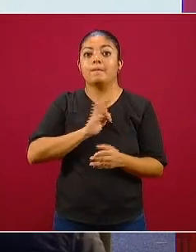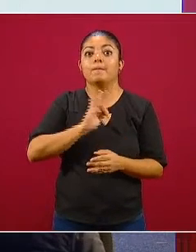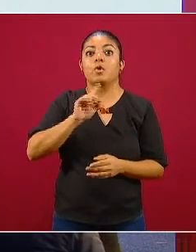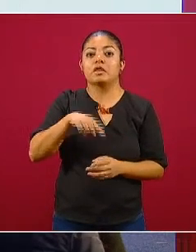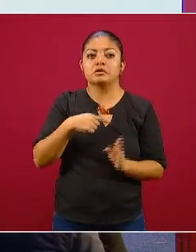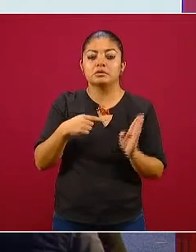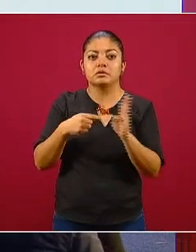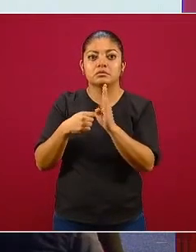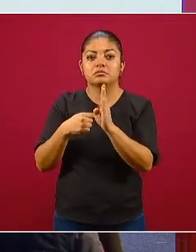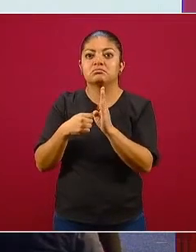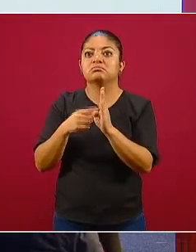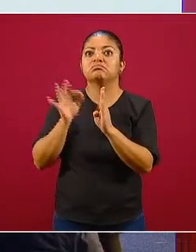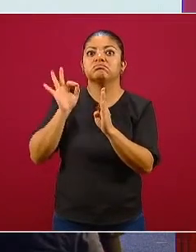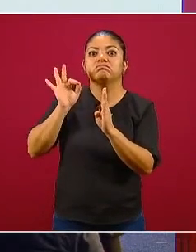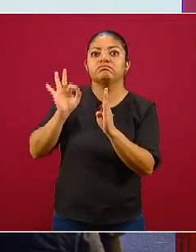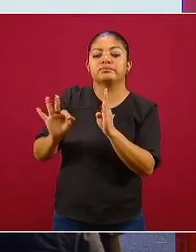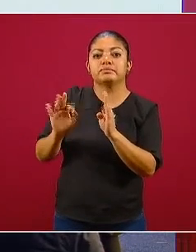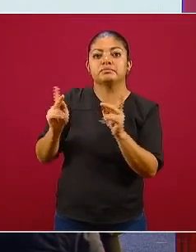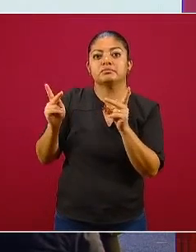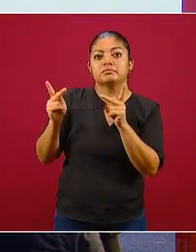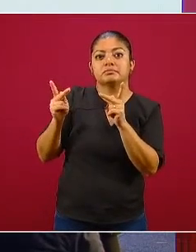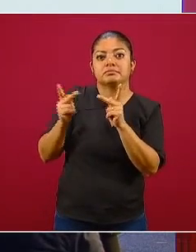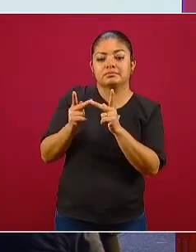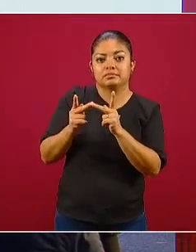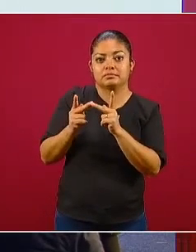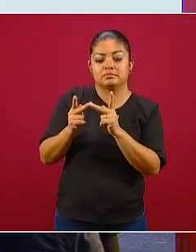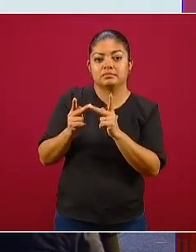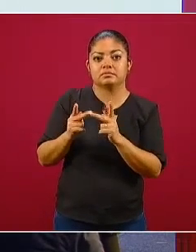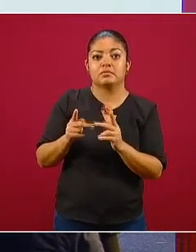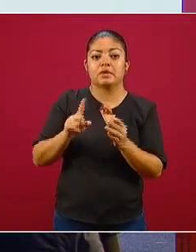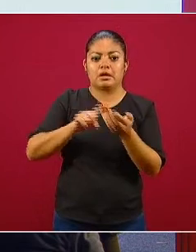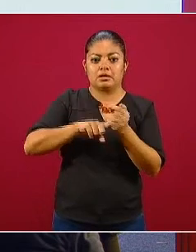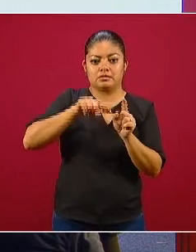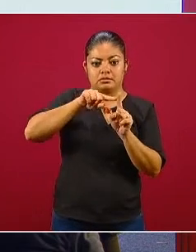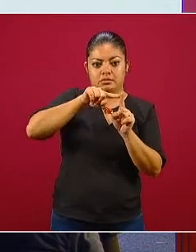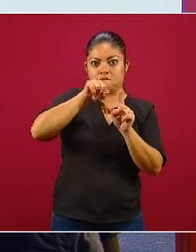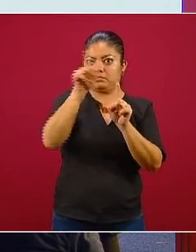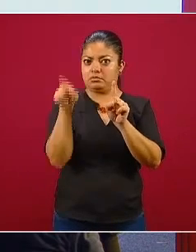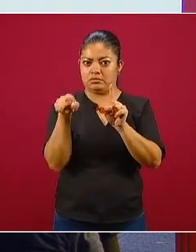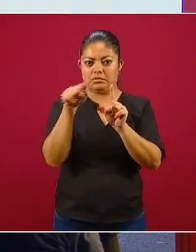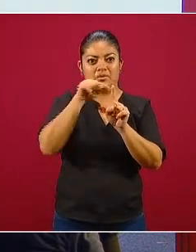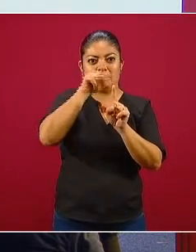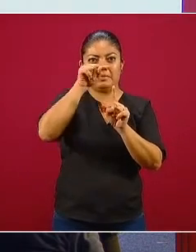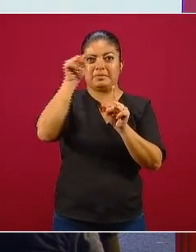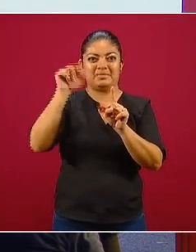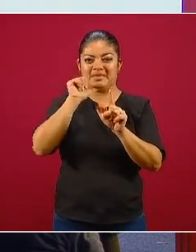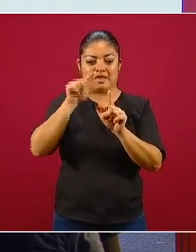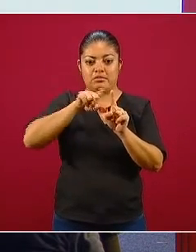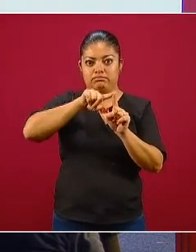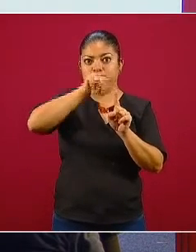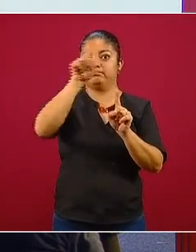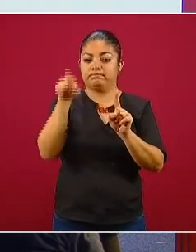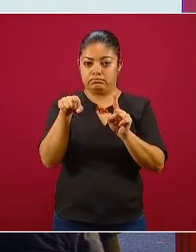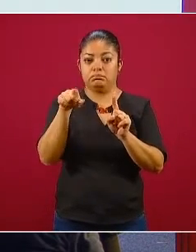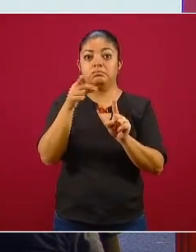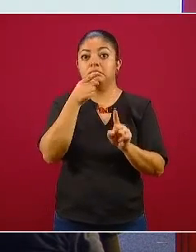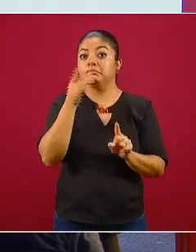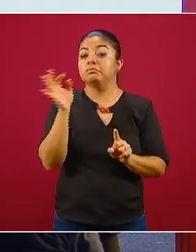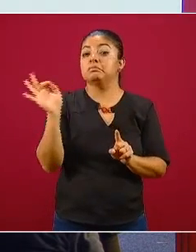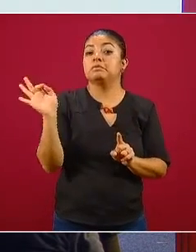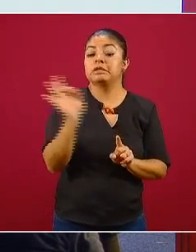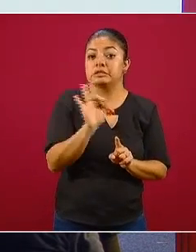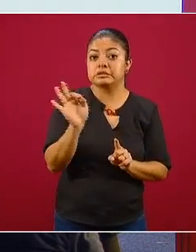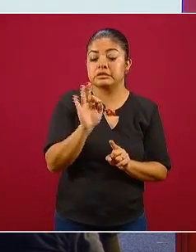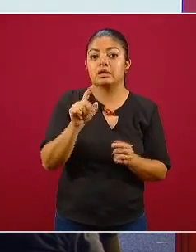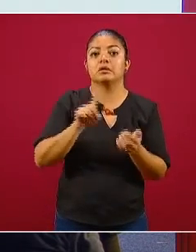esa cantidad. Con la línea sólida de en medio quiere decir que hay una probabilidad de que los casos registrados